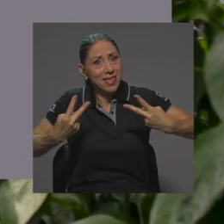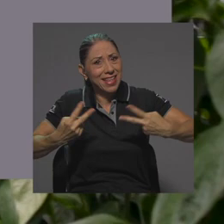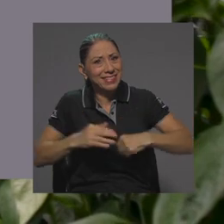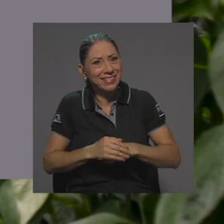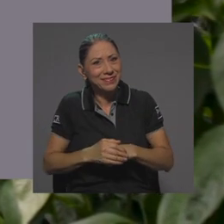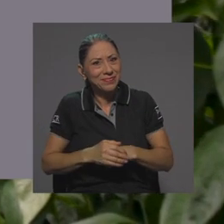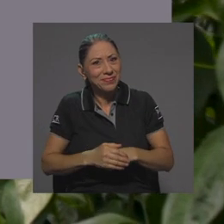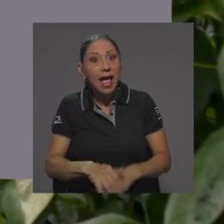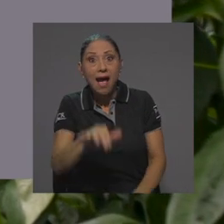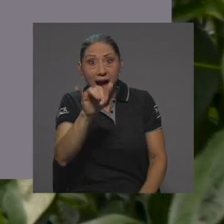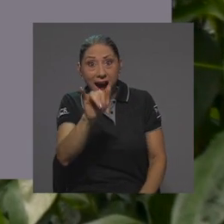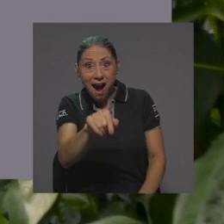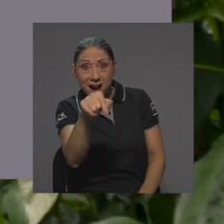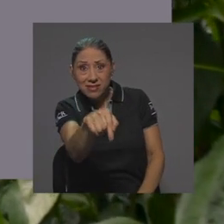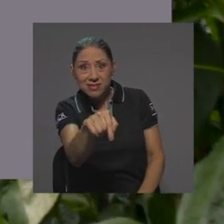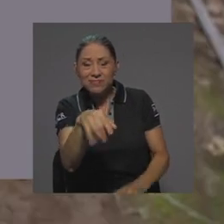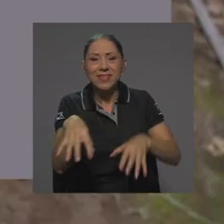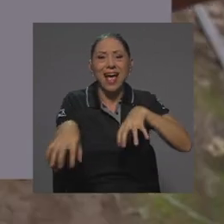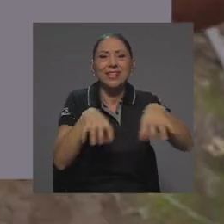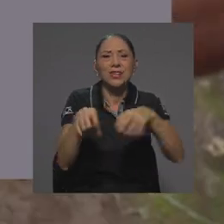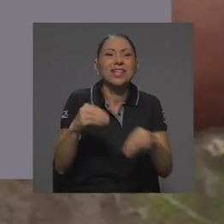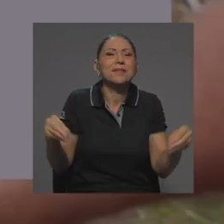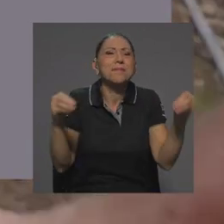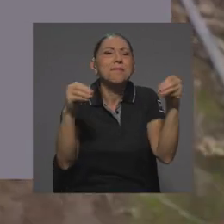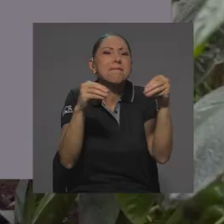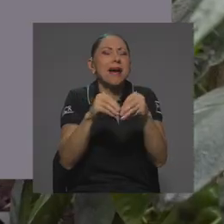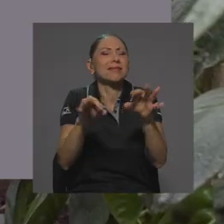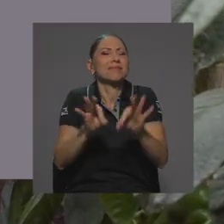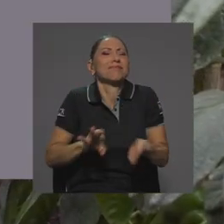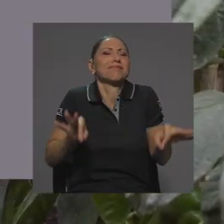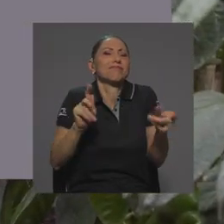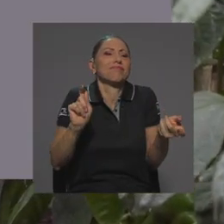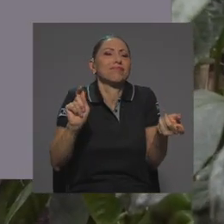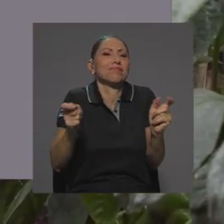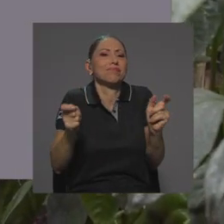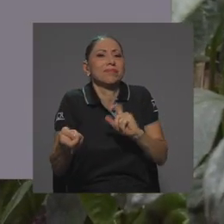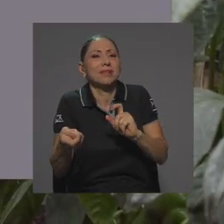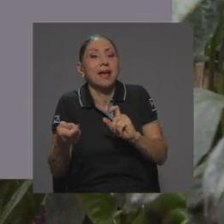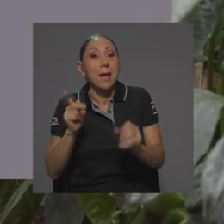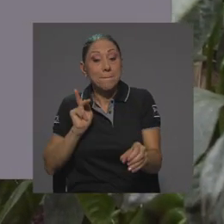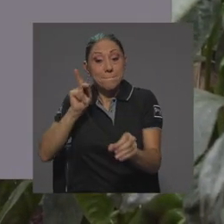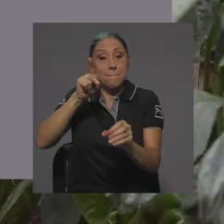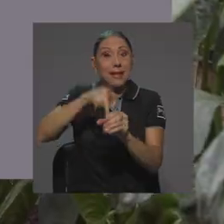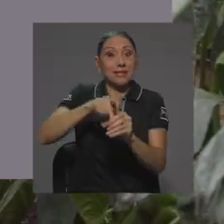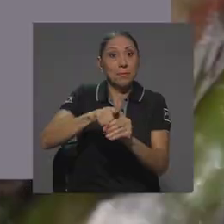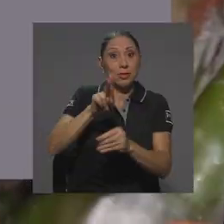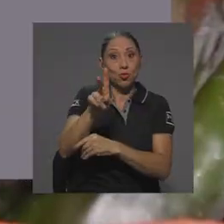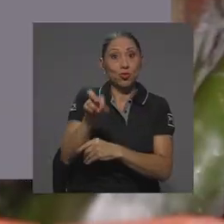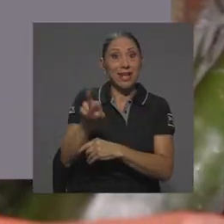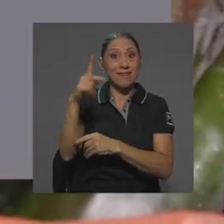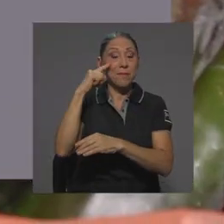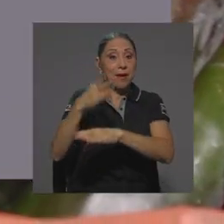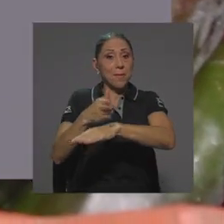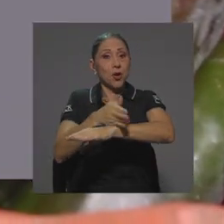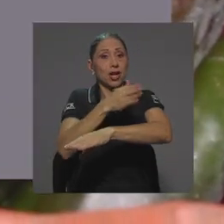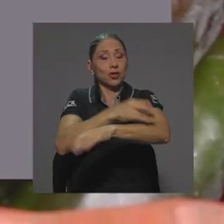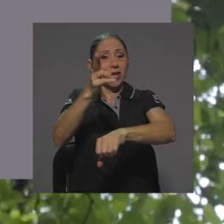Y es justo allí donde están las acciones más transformadoras de la participación institucional en el progreso nacional.